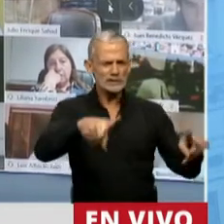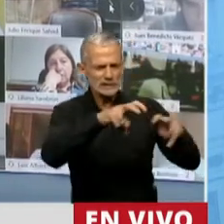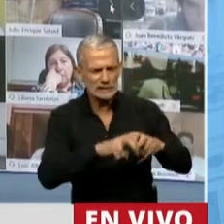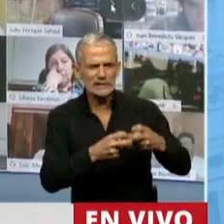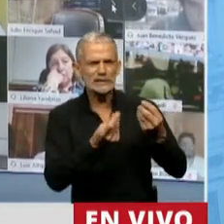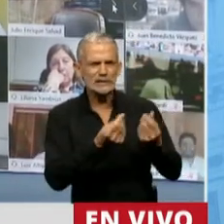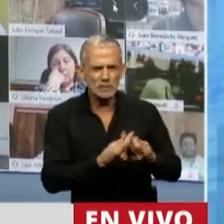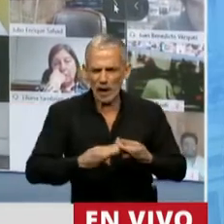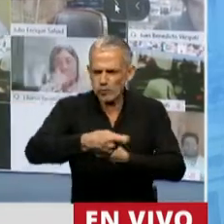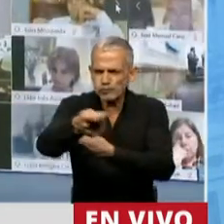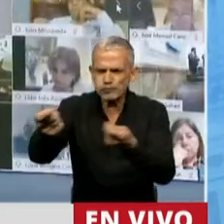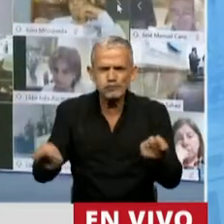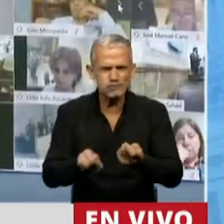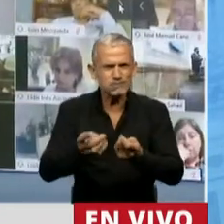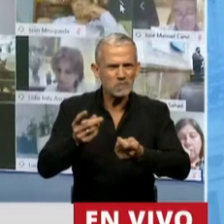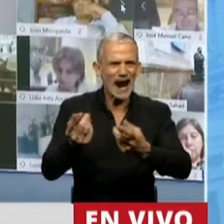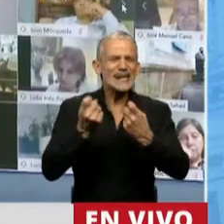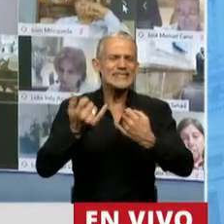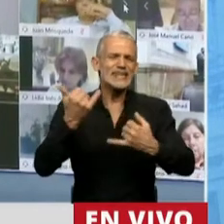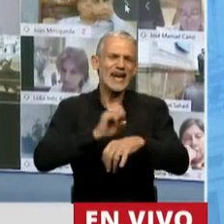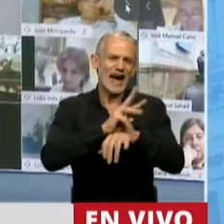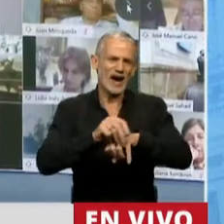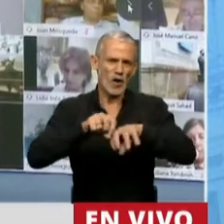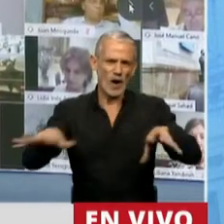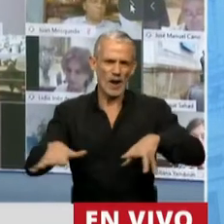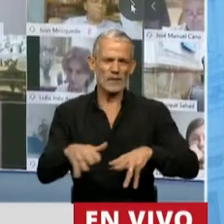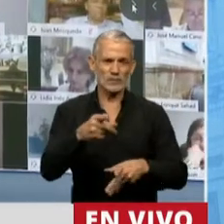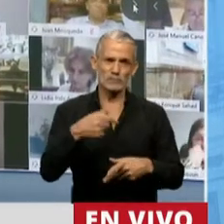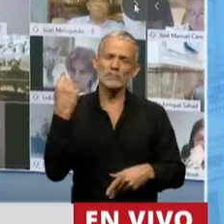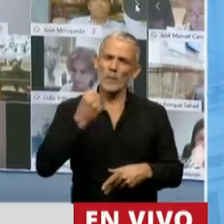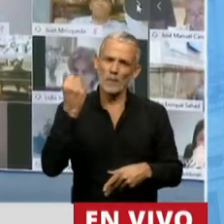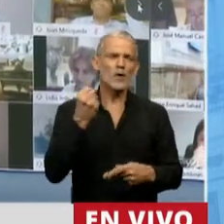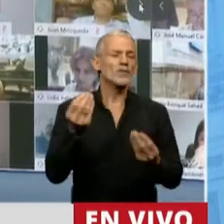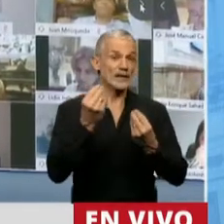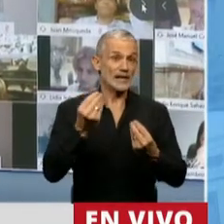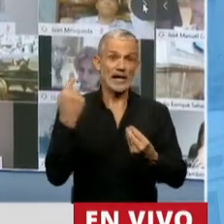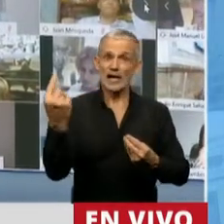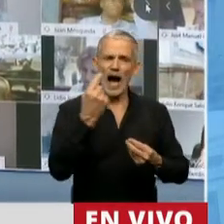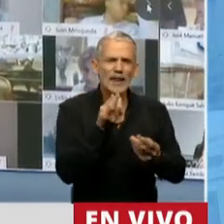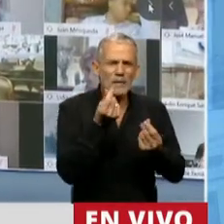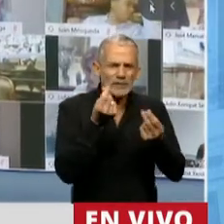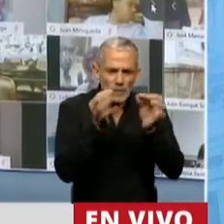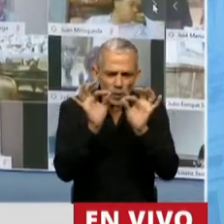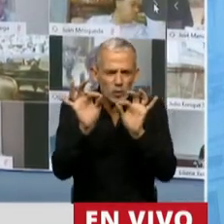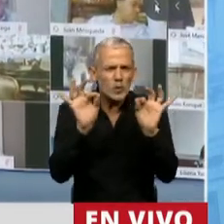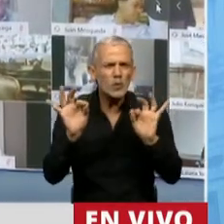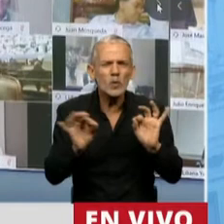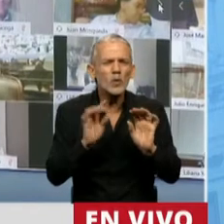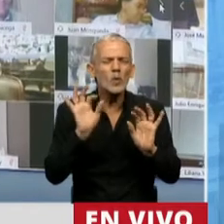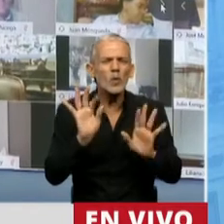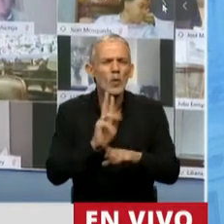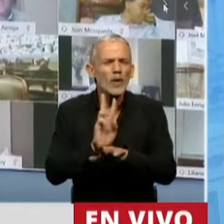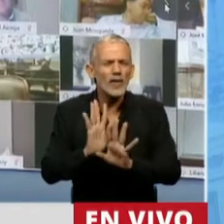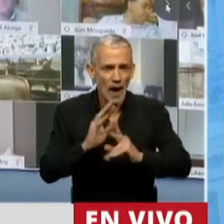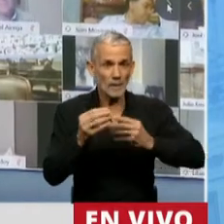atender las necesidades que ha generado la pandemia, es muy importante que cada peso del presupuesto vaya